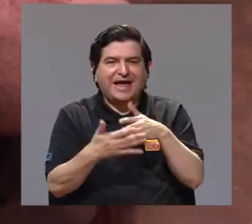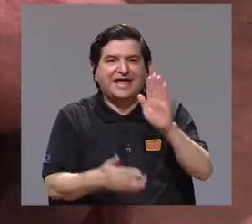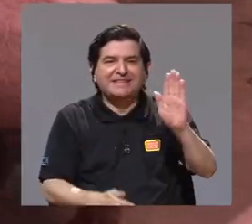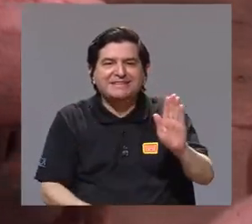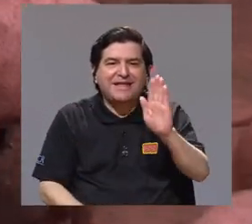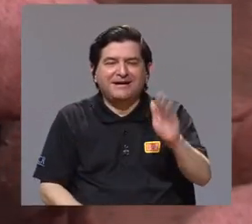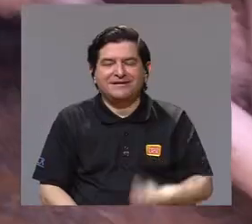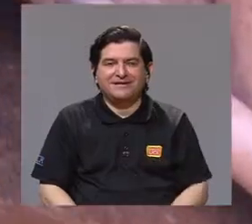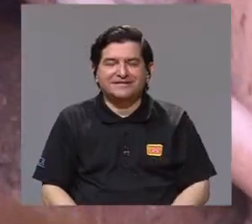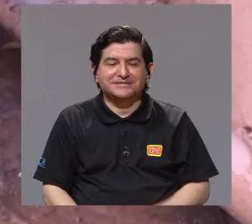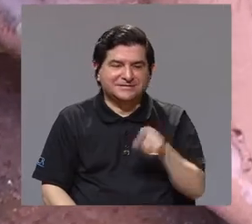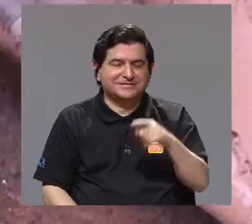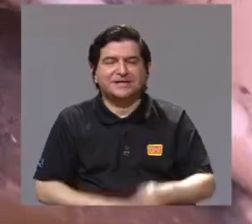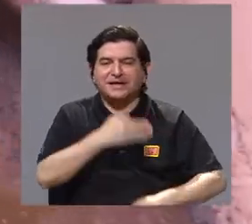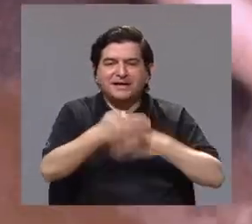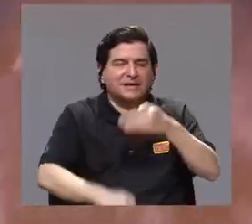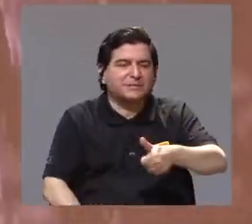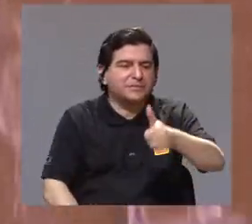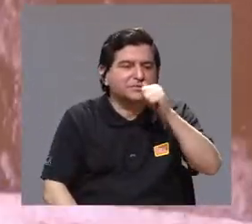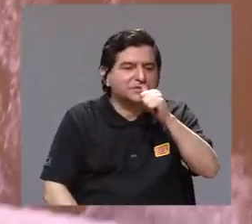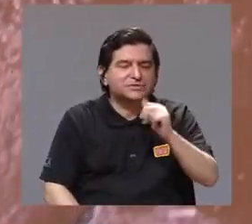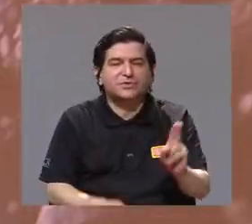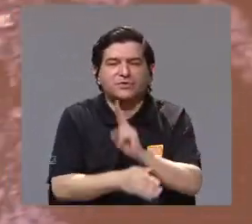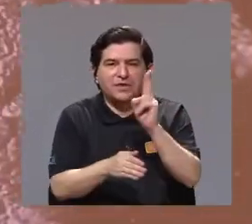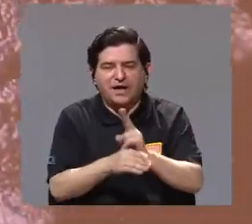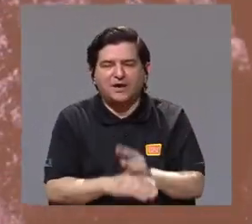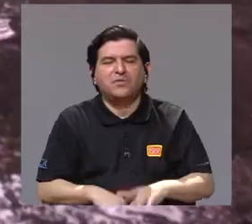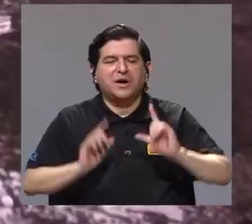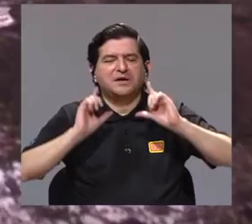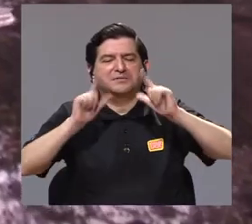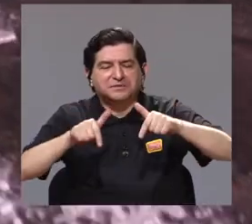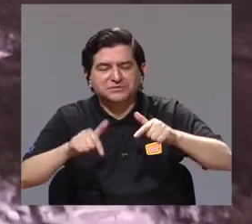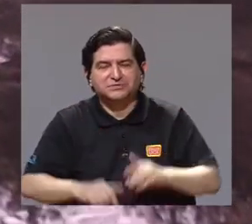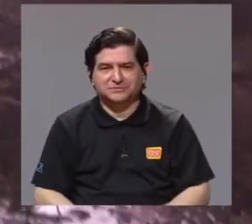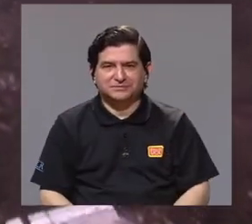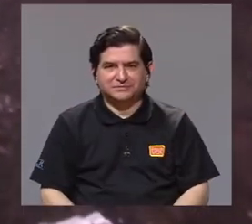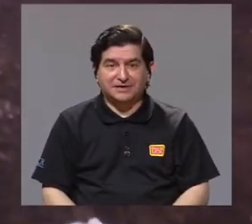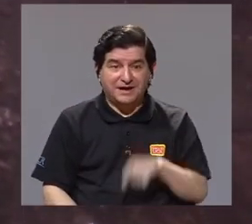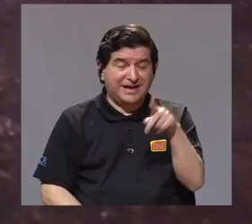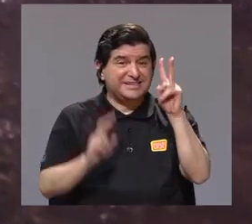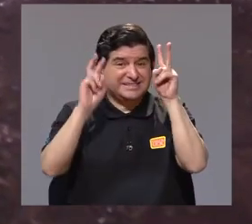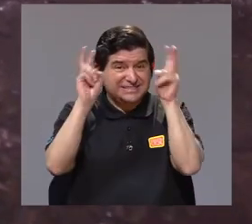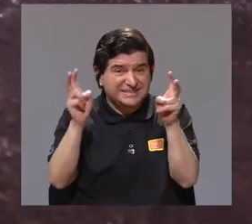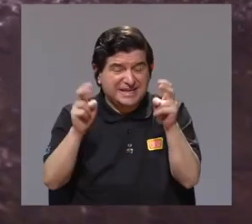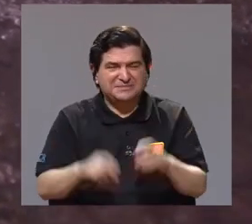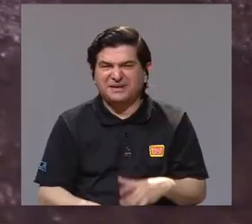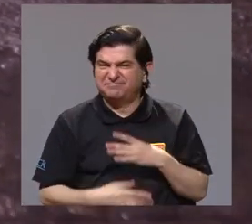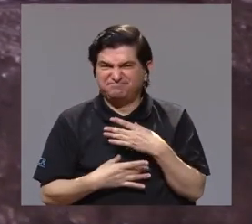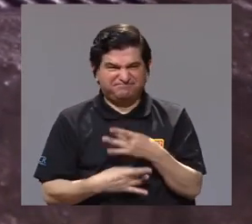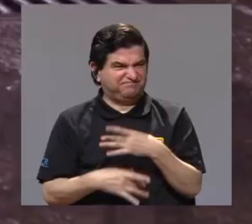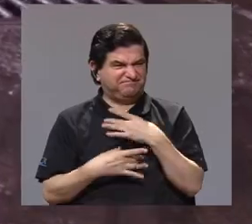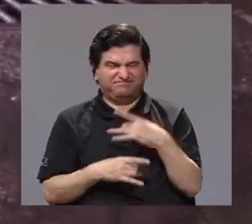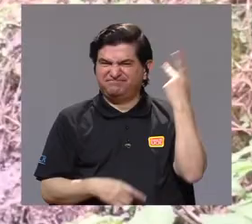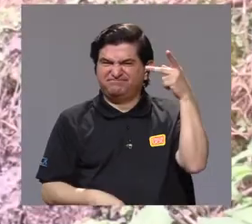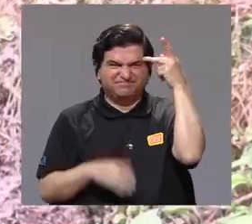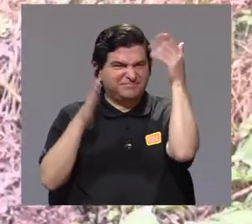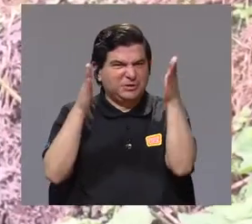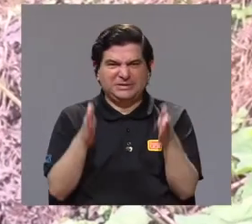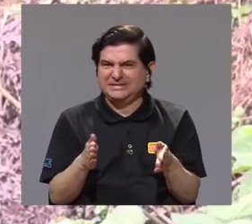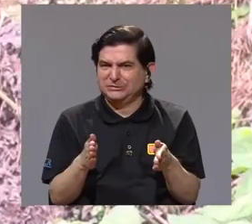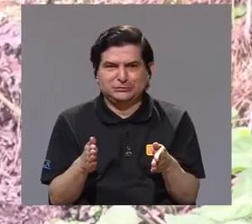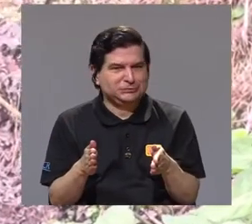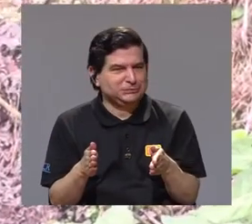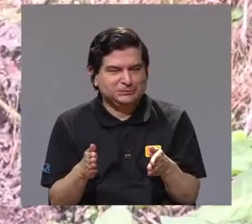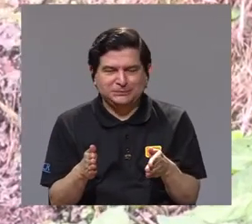gris ¿verdad? En todo lo que es tratamiento de aguas desechos y todo esto es un tema que no es muy atractivo para